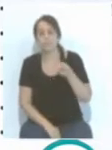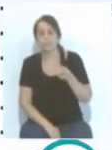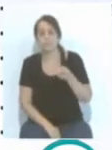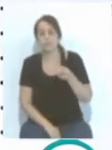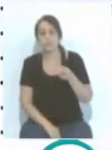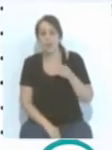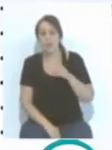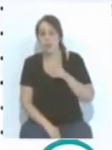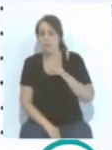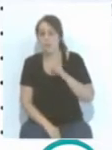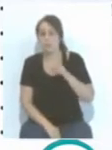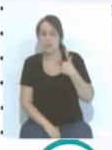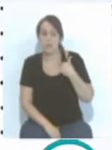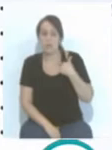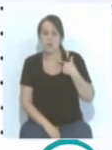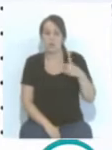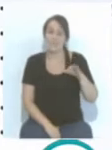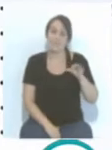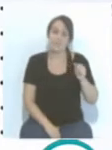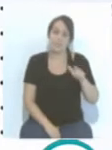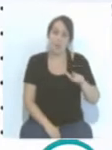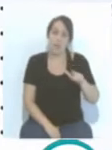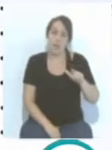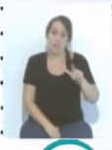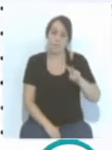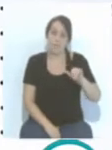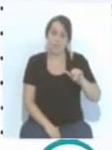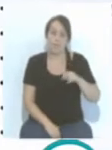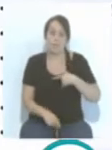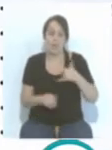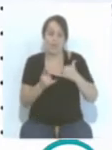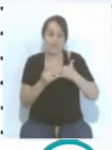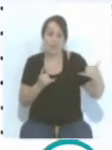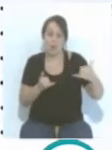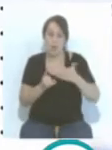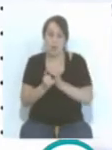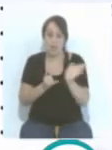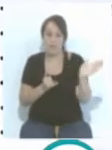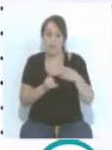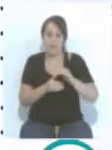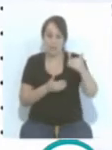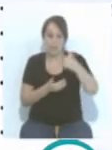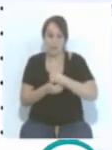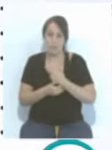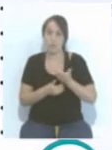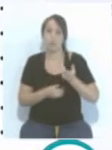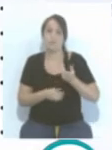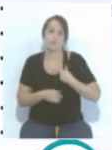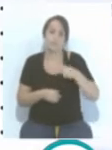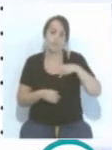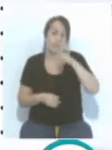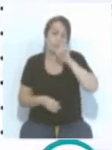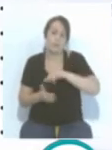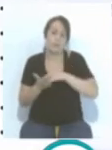Álvaro-Salvi eran diagonales hacia adentro, dos puntas muy rápidas, diagonales hacia adentro, y sin embargo este año ha sido más técnica, dos extremos